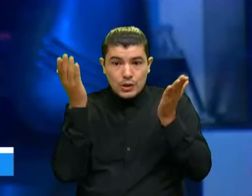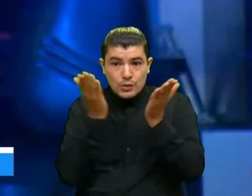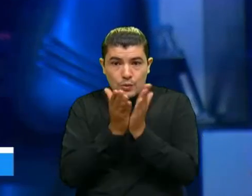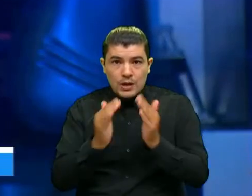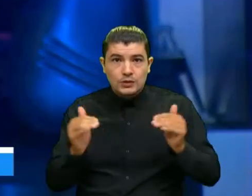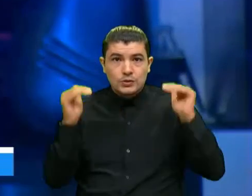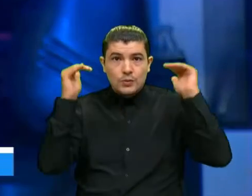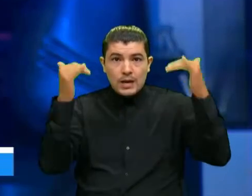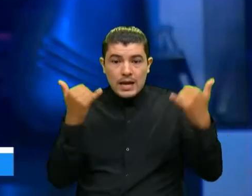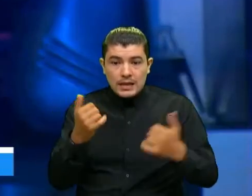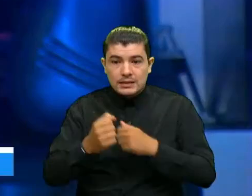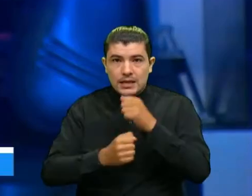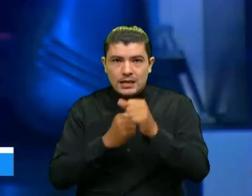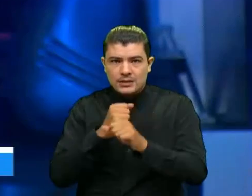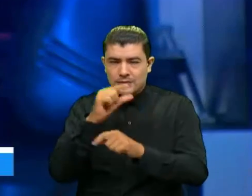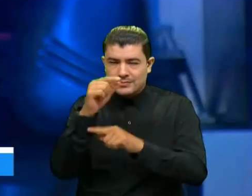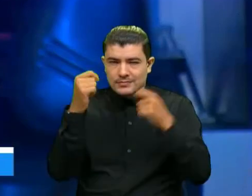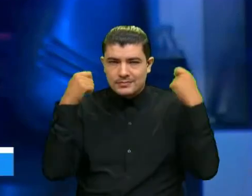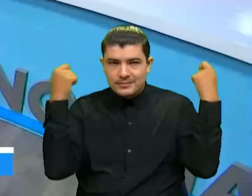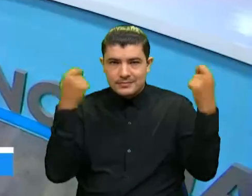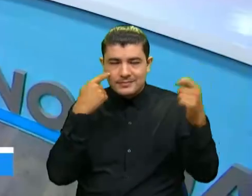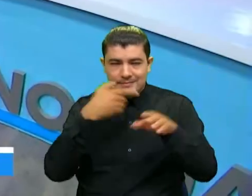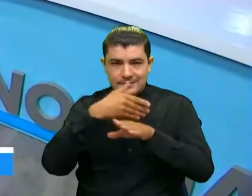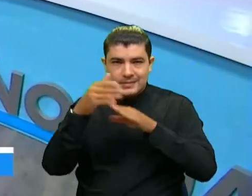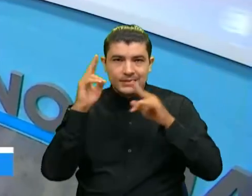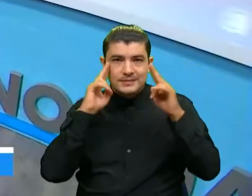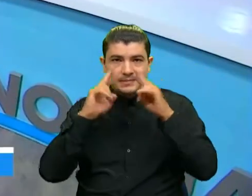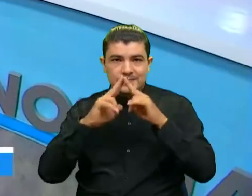nosotros vamos a una pausa ya regresamos con ustedes